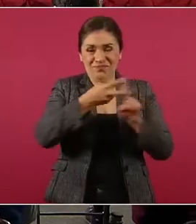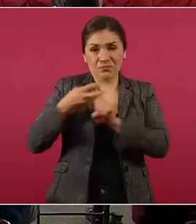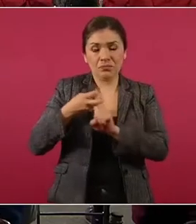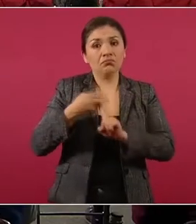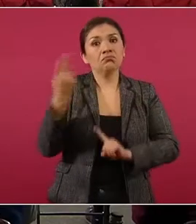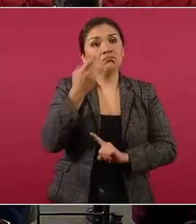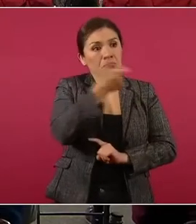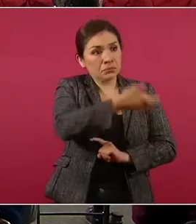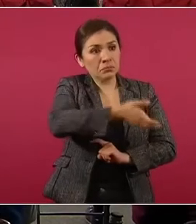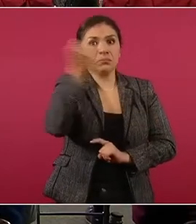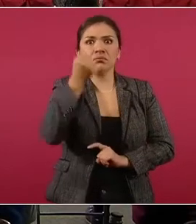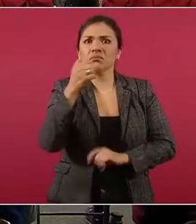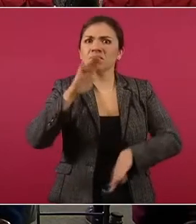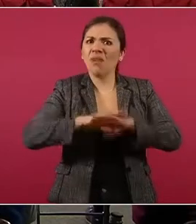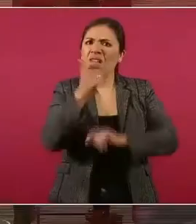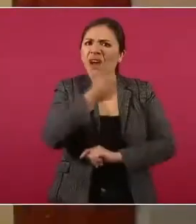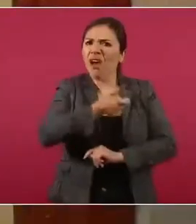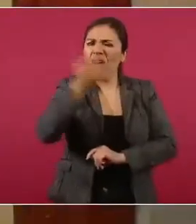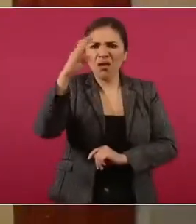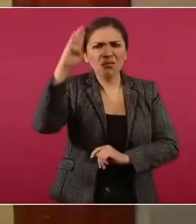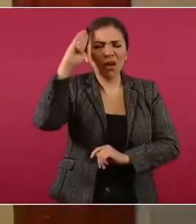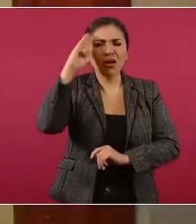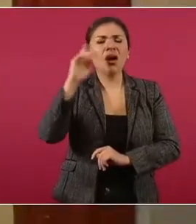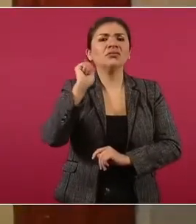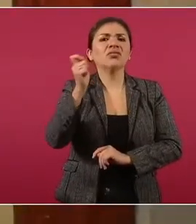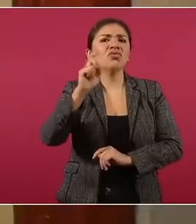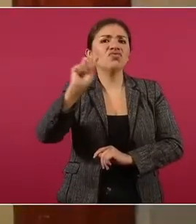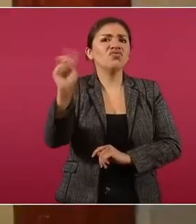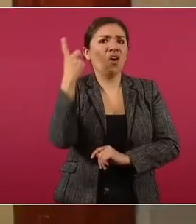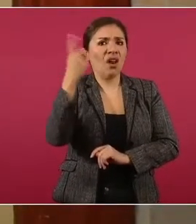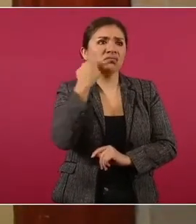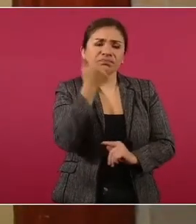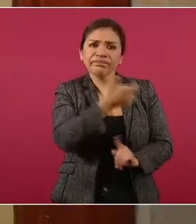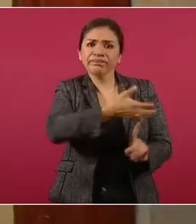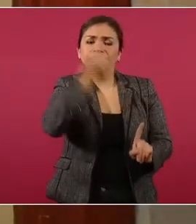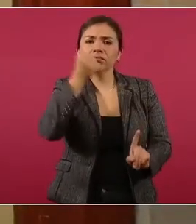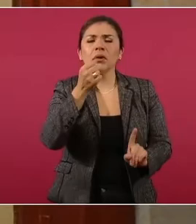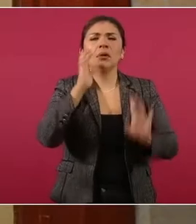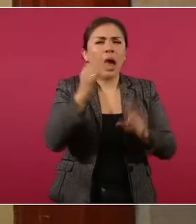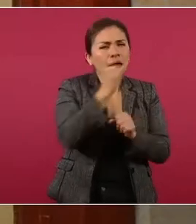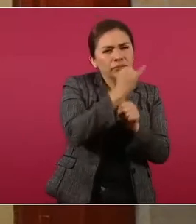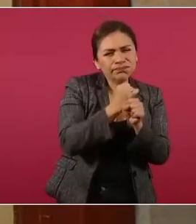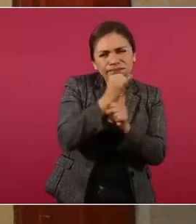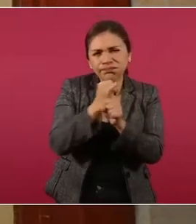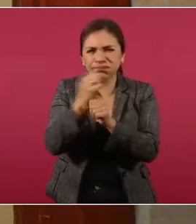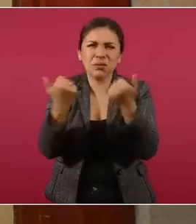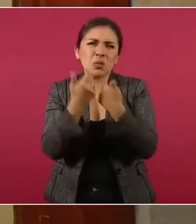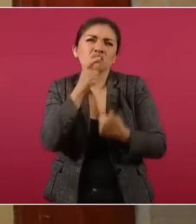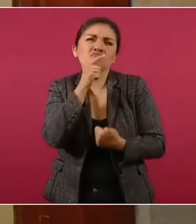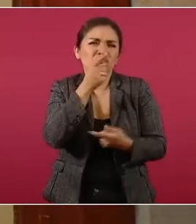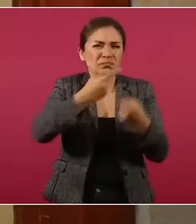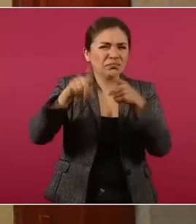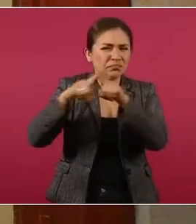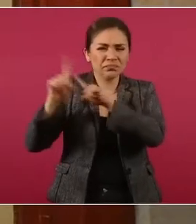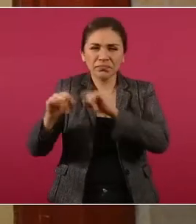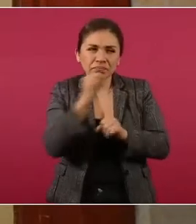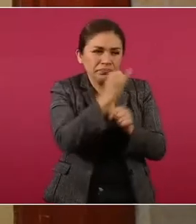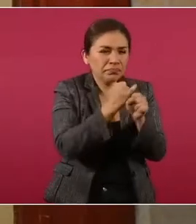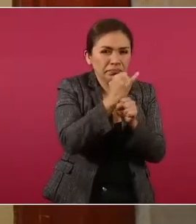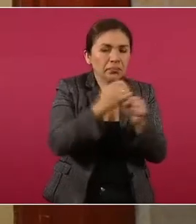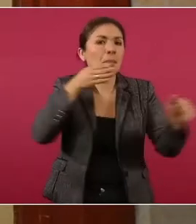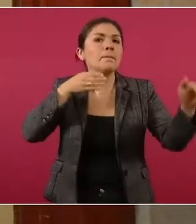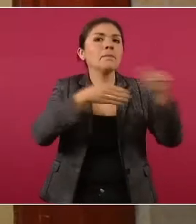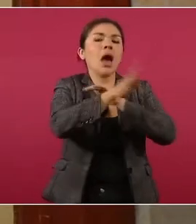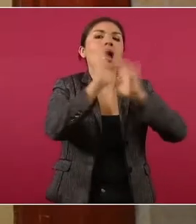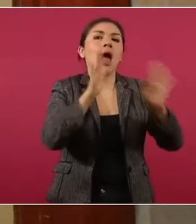extranjera y después de labores de inteligencia y seguimiento se pudo ubicar el domicilio y con la orden de cateo